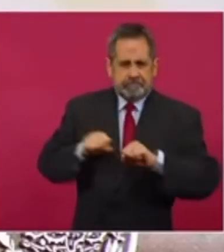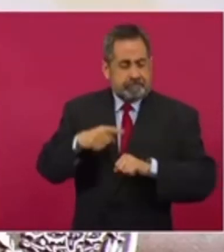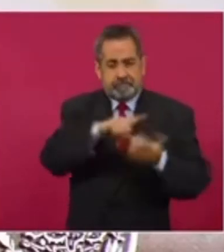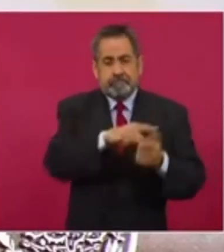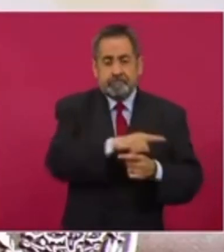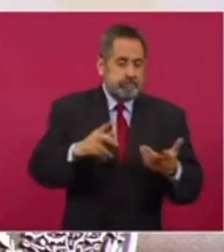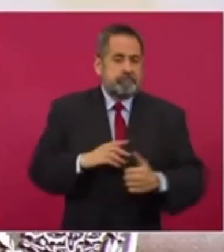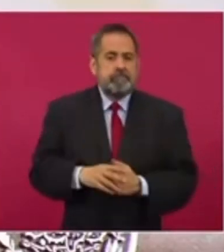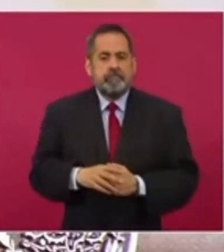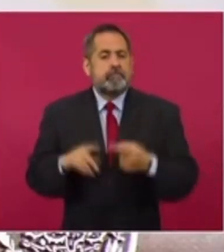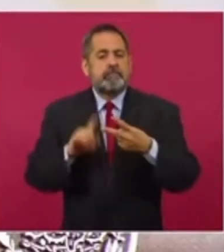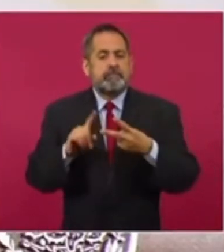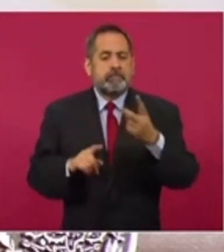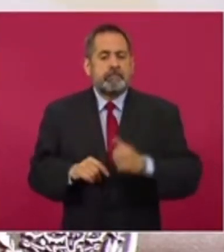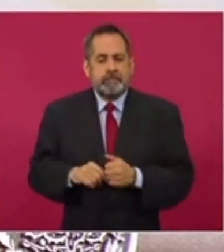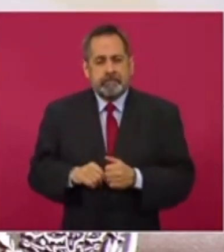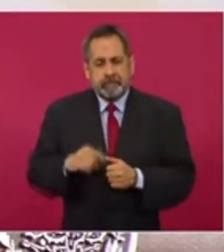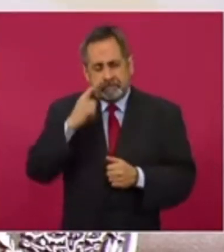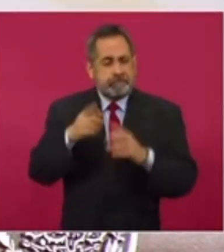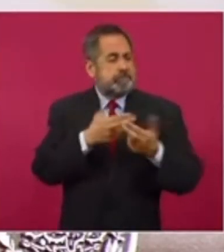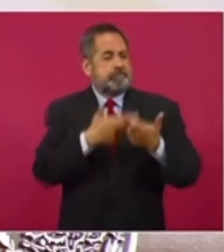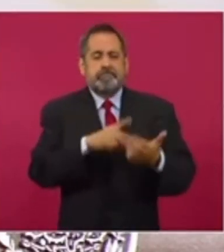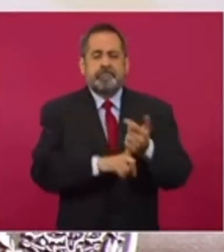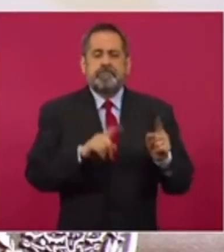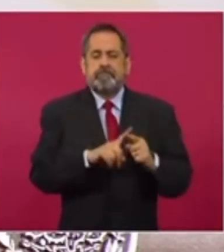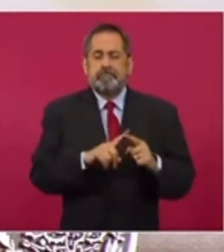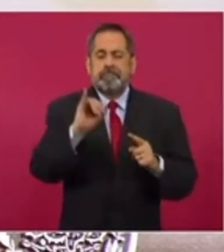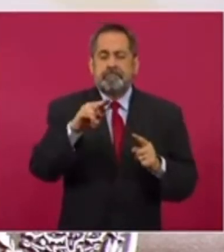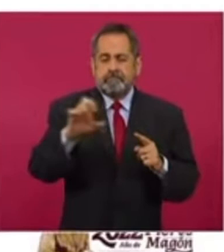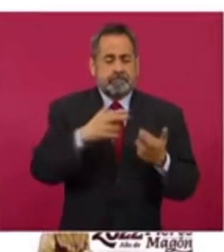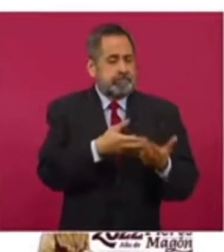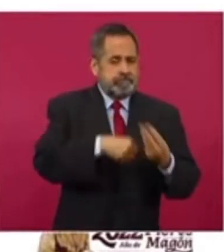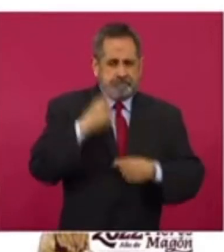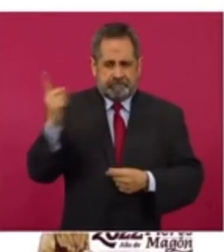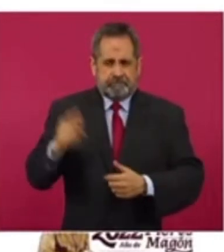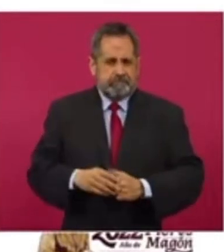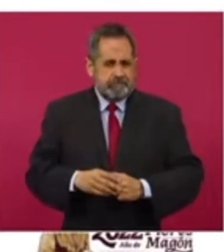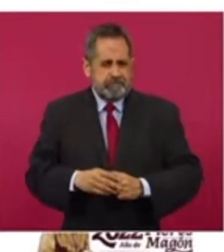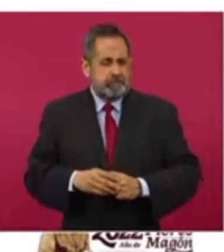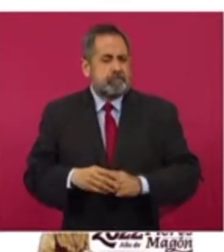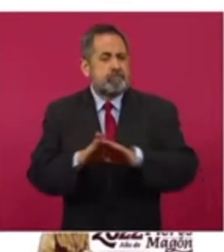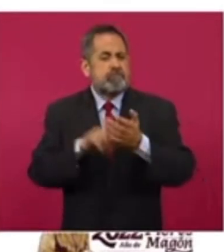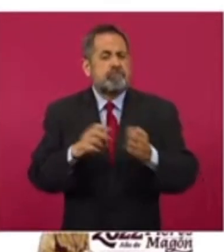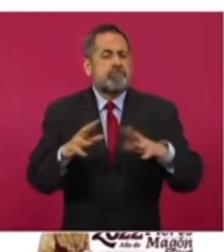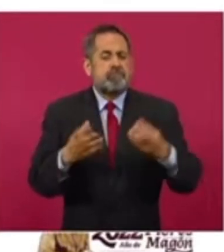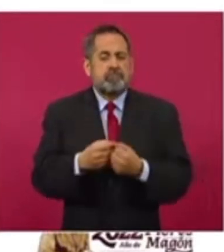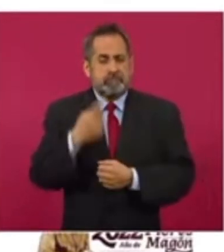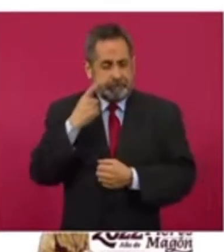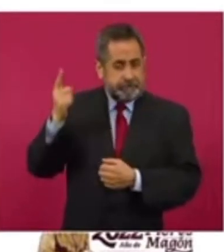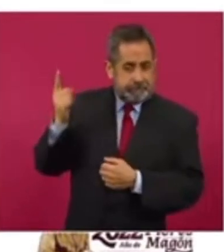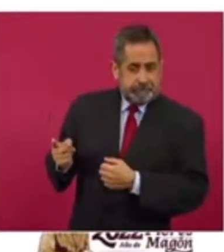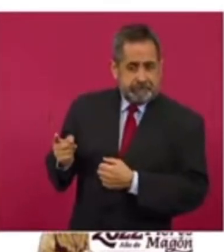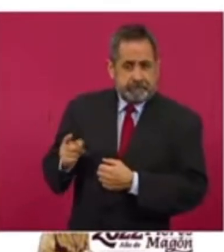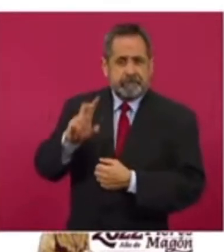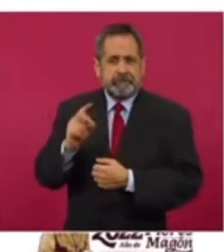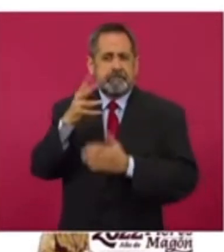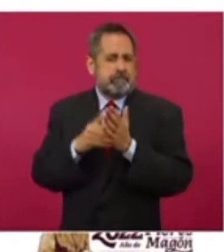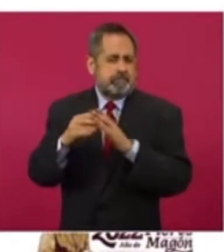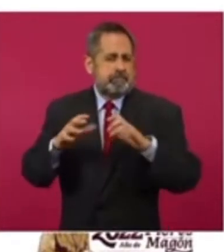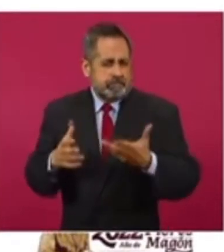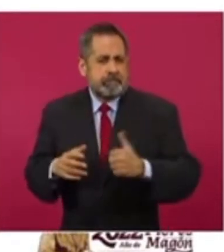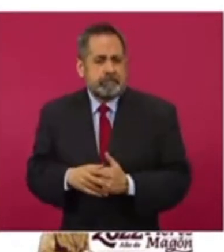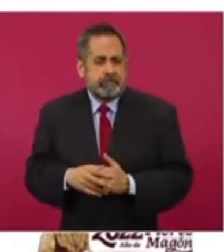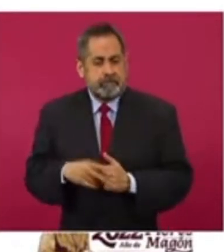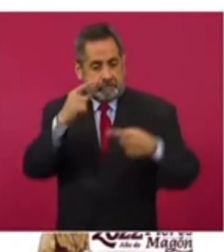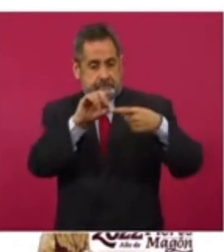dinero. Entonces, el primer fondo es el fondo para atender el pasivo laboral del Instituto Nacional Electoral. Cuenta con un saldo disponible al 30 de septiembre de 534 millones. El fideicomiso